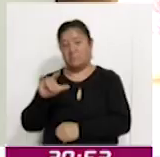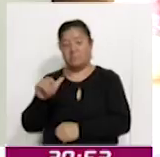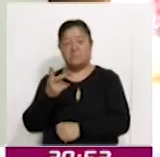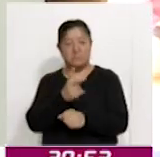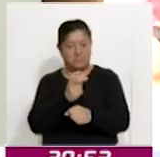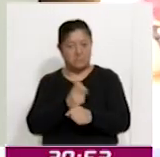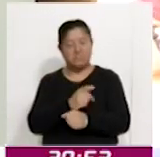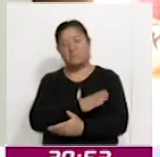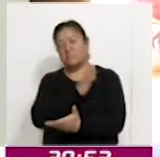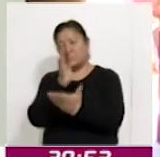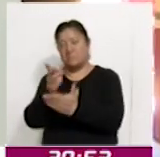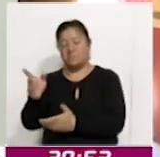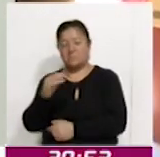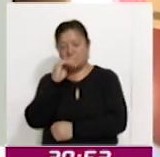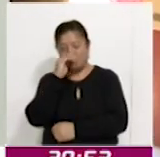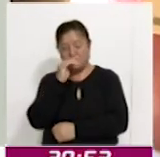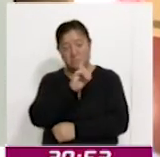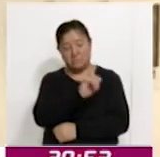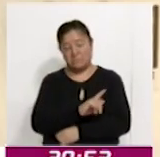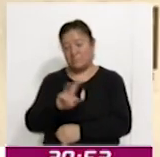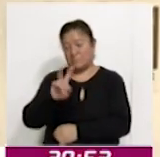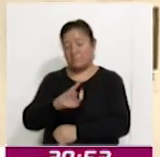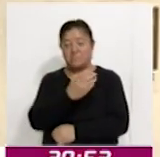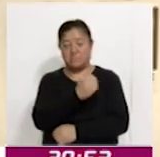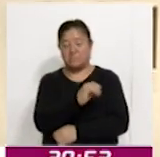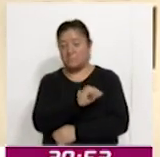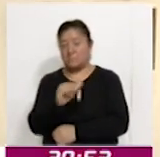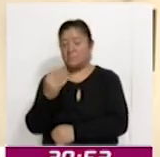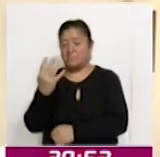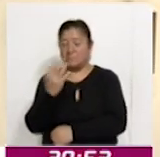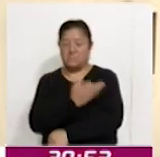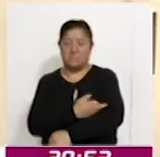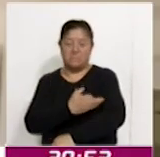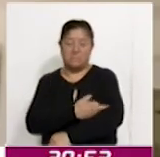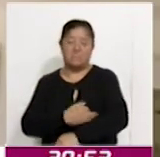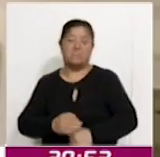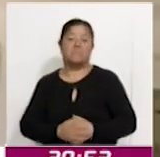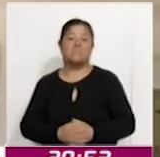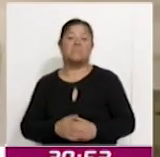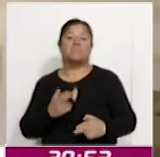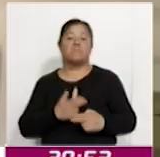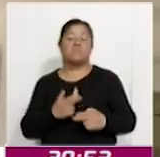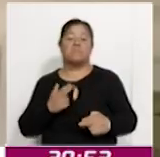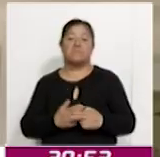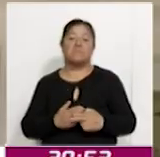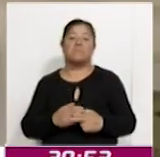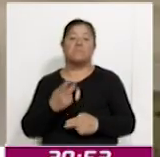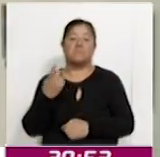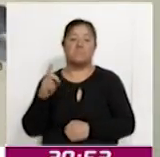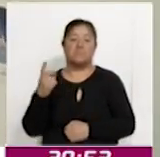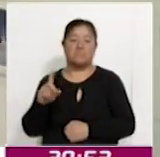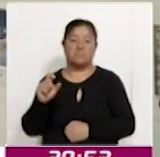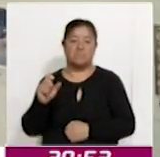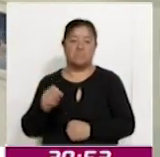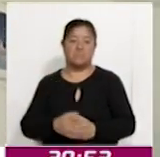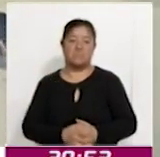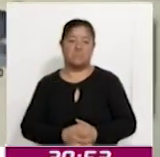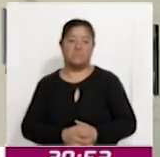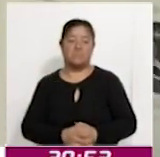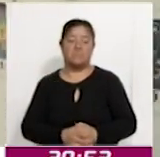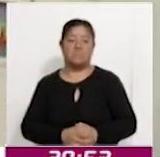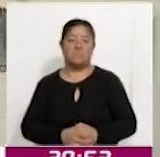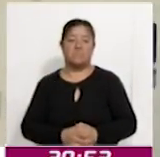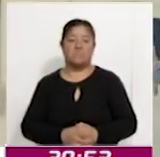exposición de manera gratuita de lunes a viernes, de 9 a 16 horas, hasta el próximo 20 de diciembre. Para Coracid Noticias,